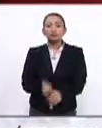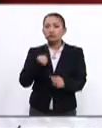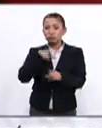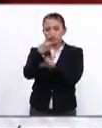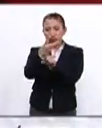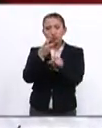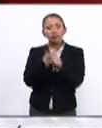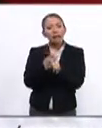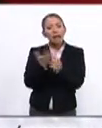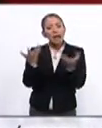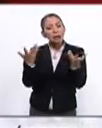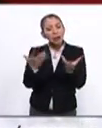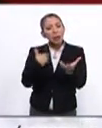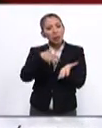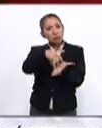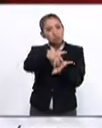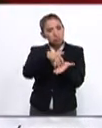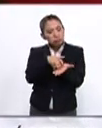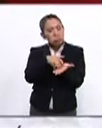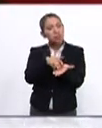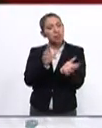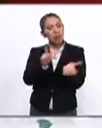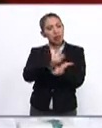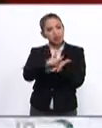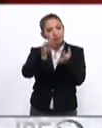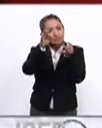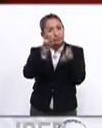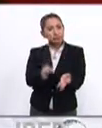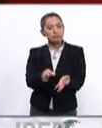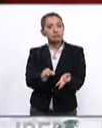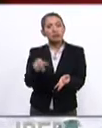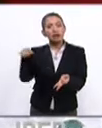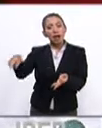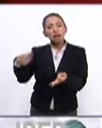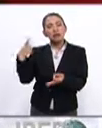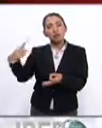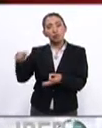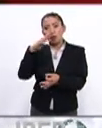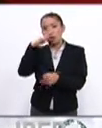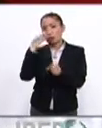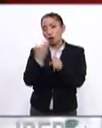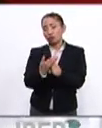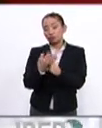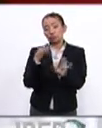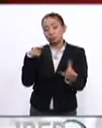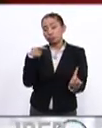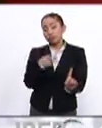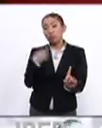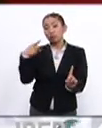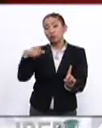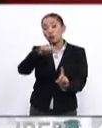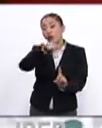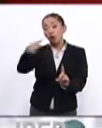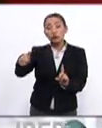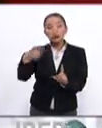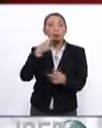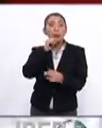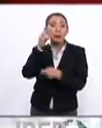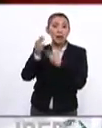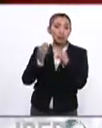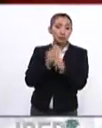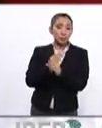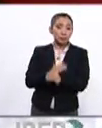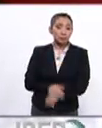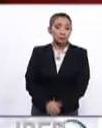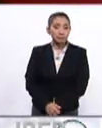invitación a vivir con austeridad y transparencia en la responsabilidad concreta por los demás y por el